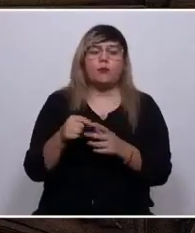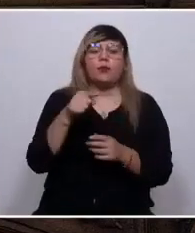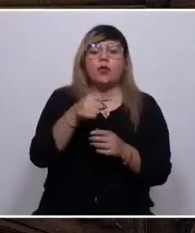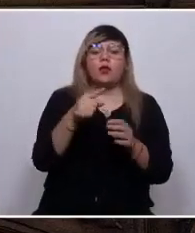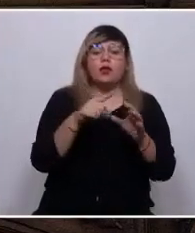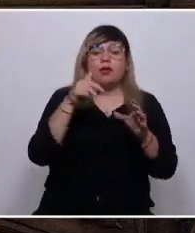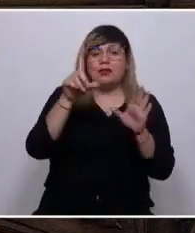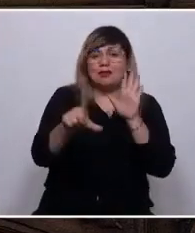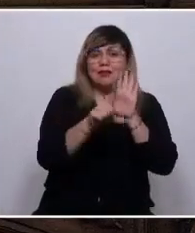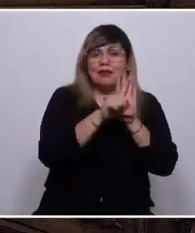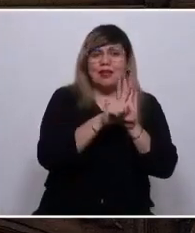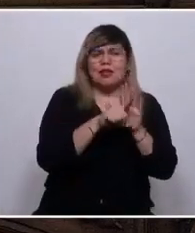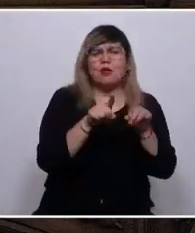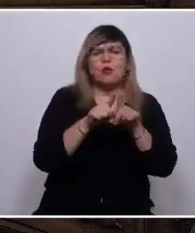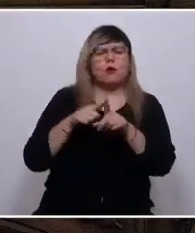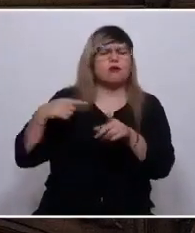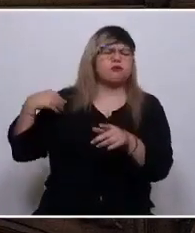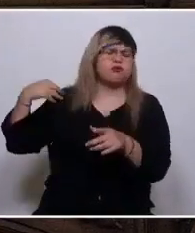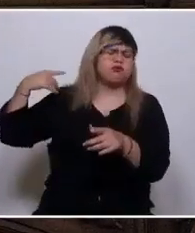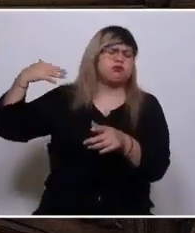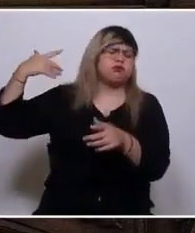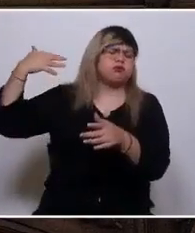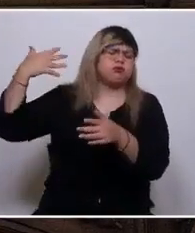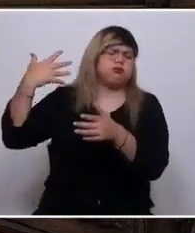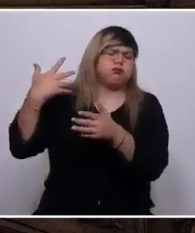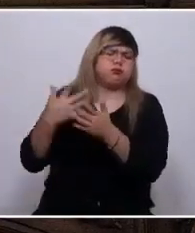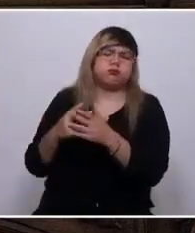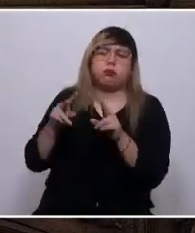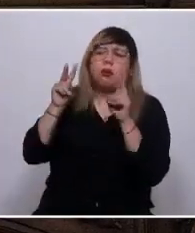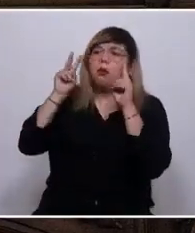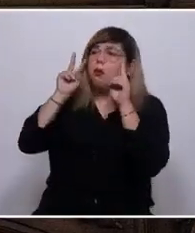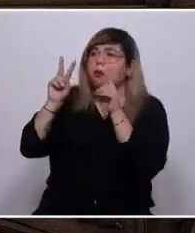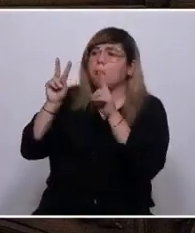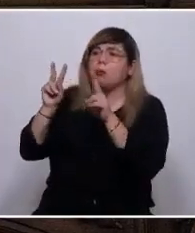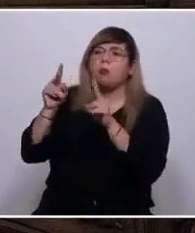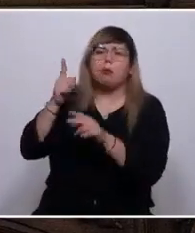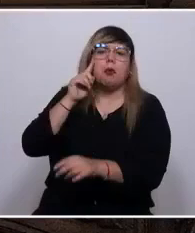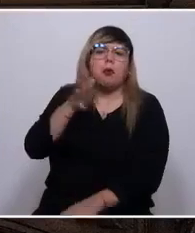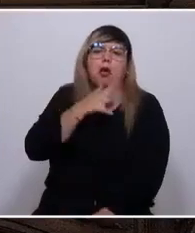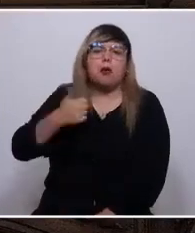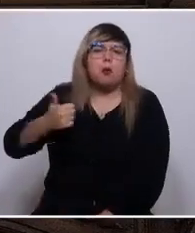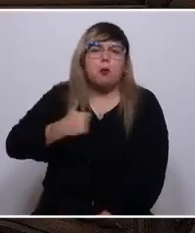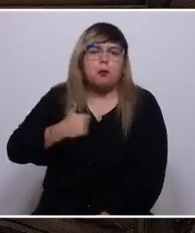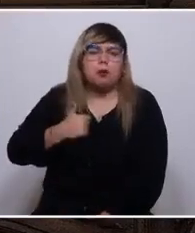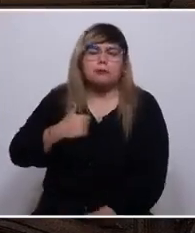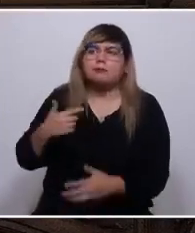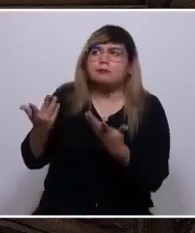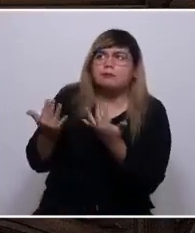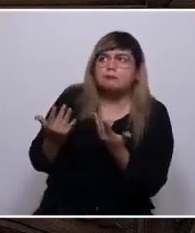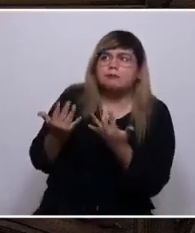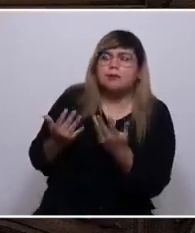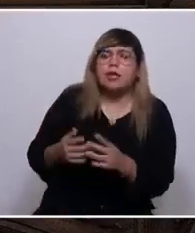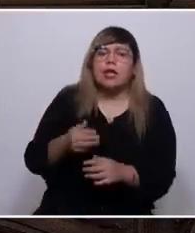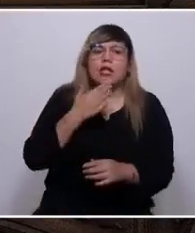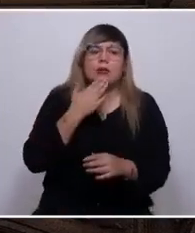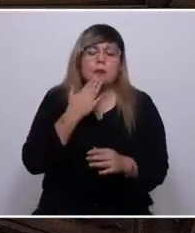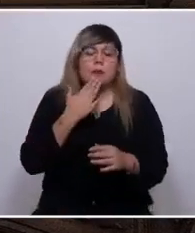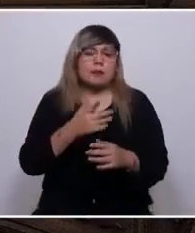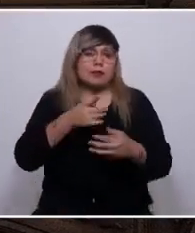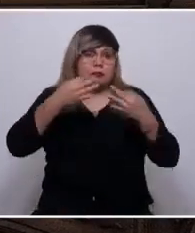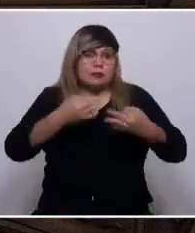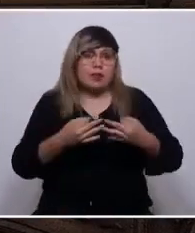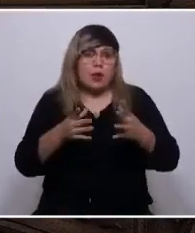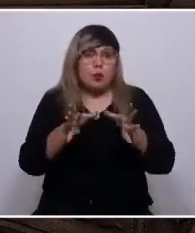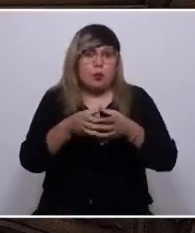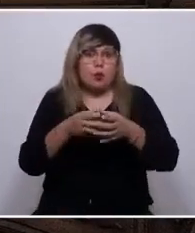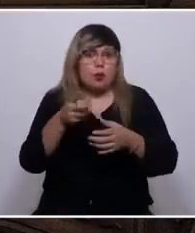ha estado desde hace mucho tiempo ante nuestros ojos sin darle cumplimiento. En efecto, el principio de autodeterminación de los pueblos es el punto